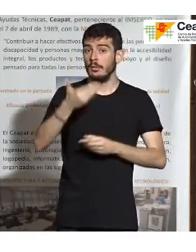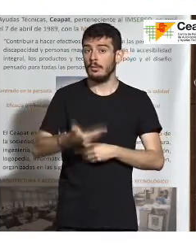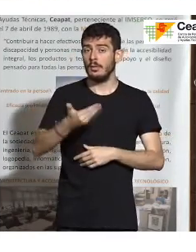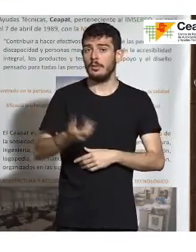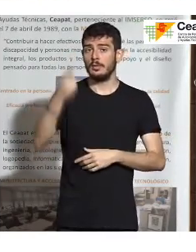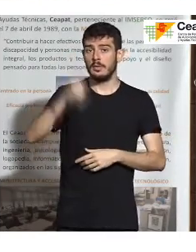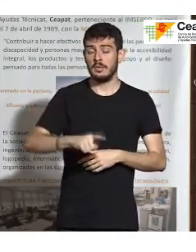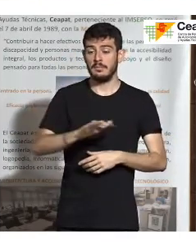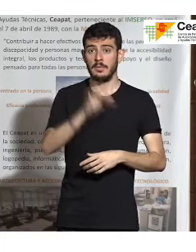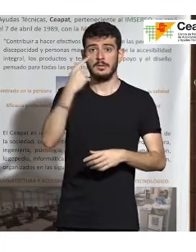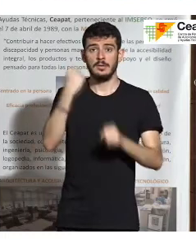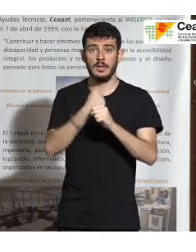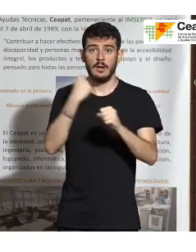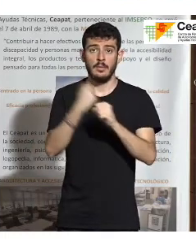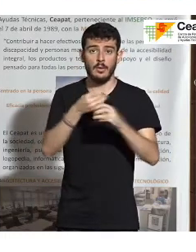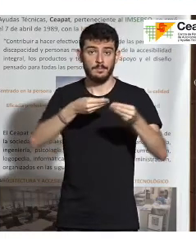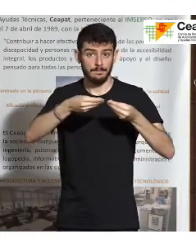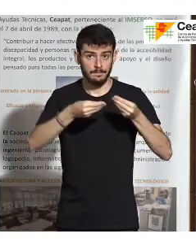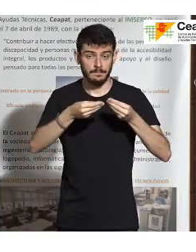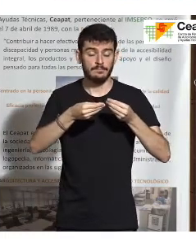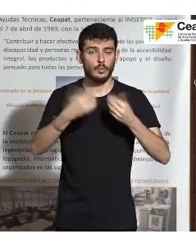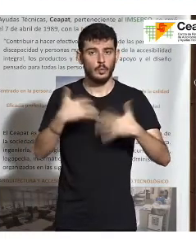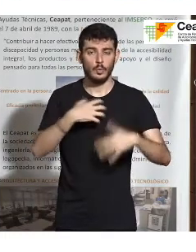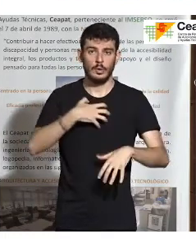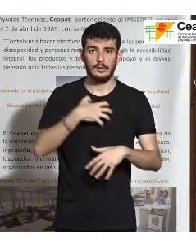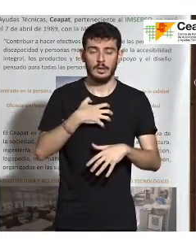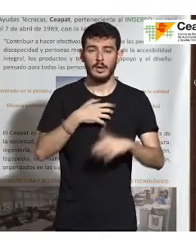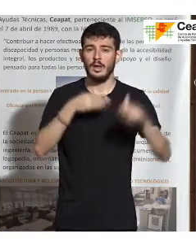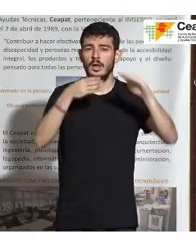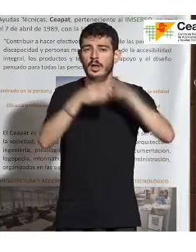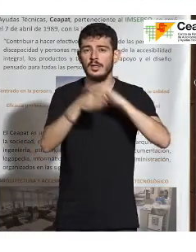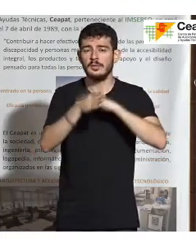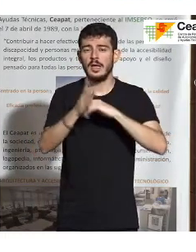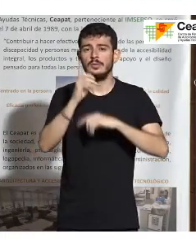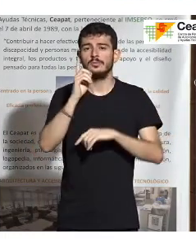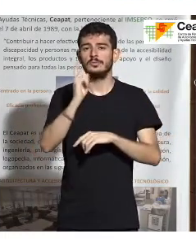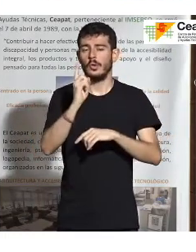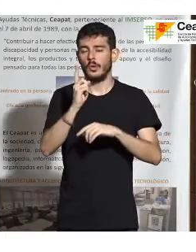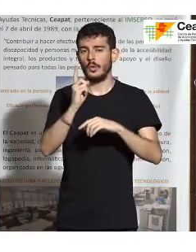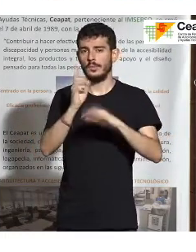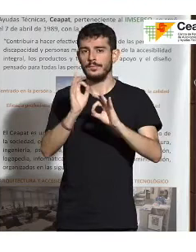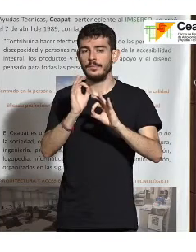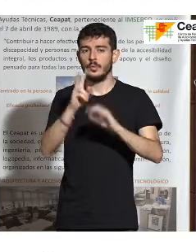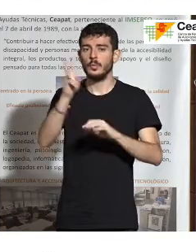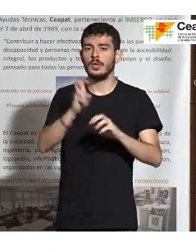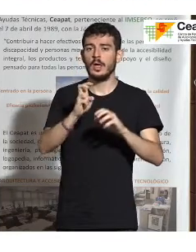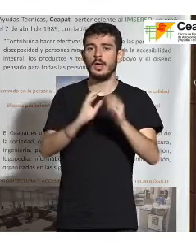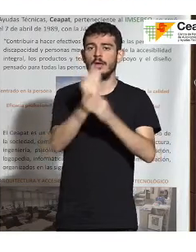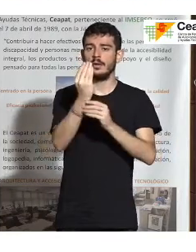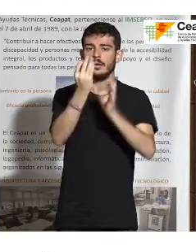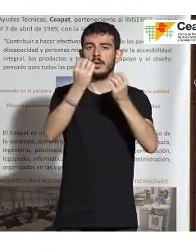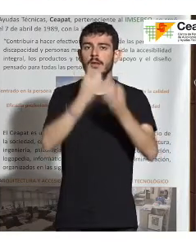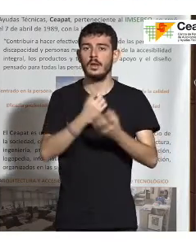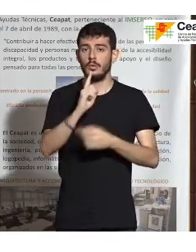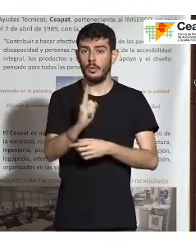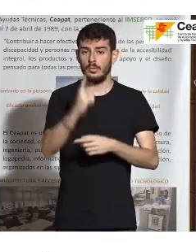y ha sido también un trabajo de negociación arduo, que la accesibilidad no se refiere al uso del equipo, sino que también la